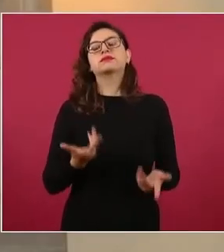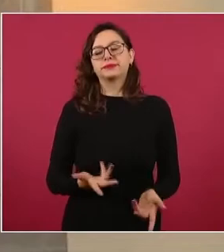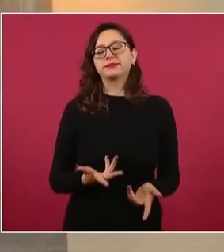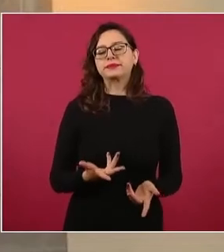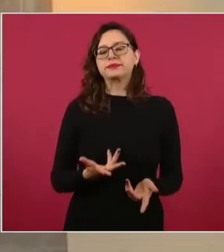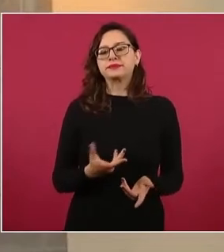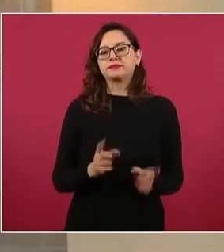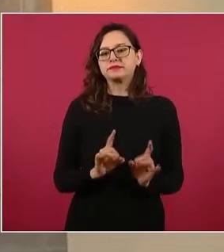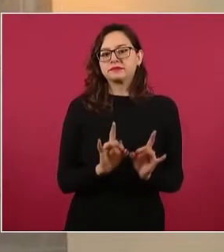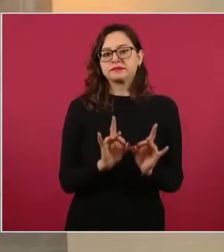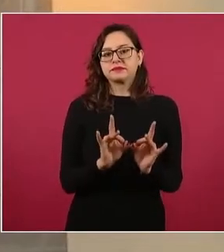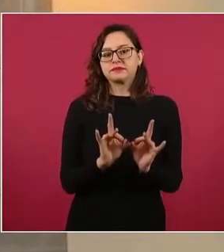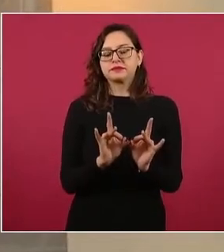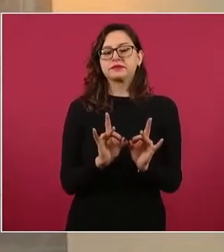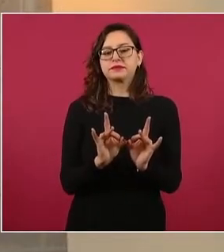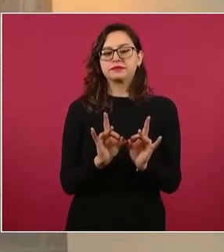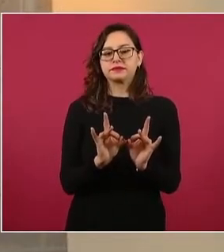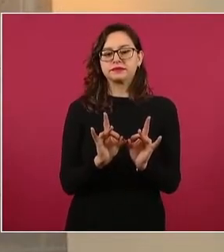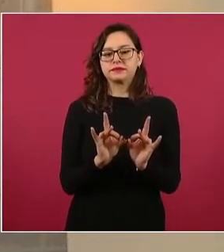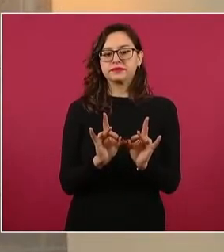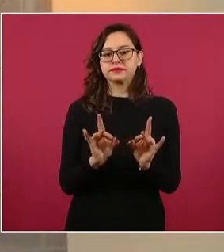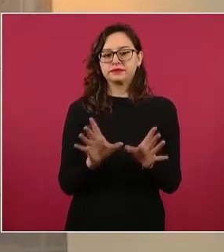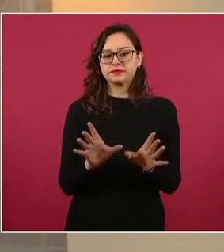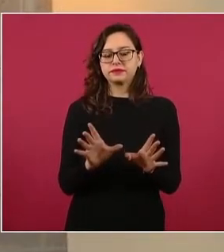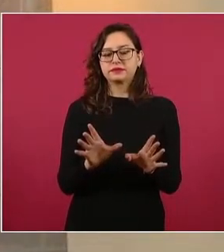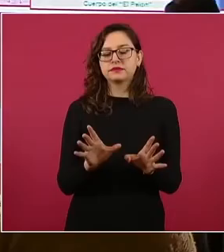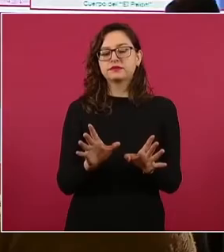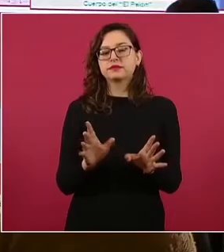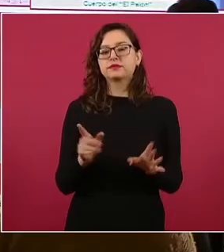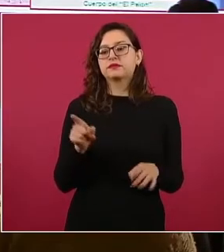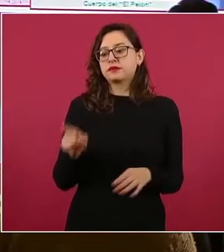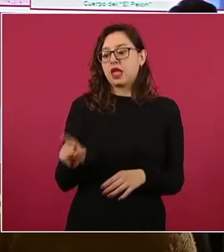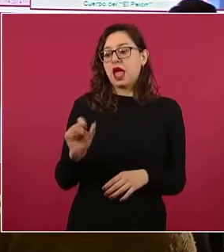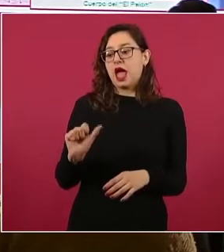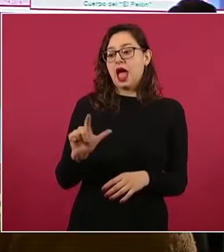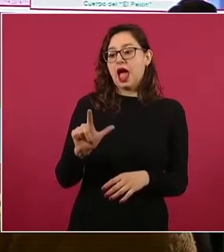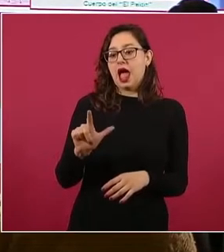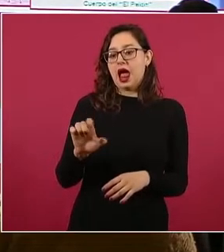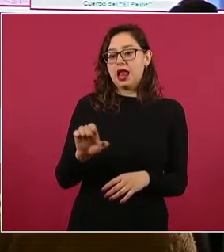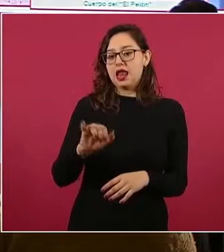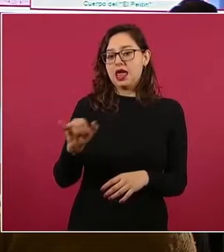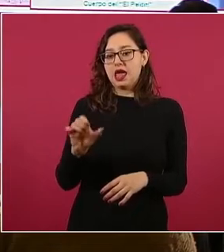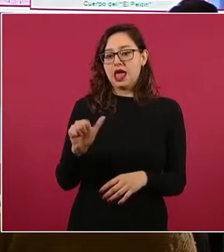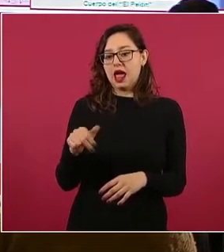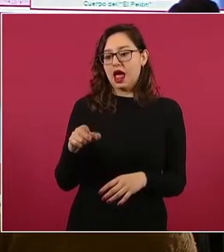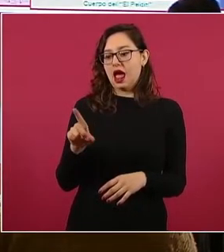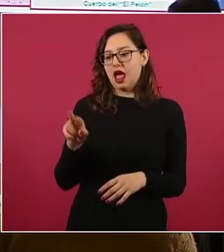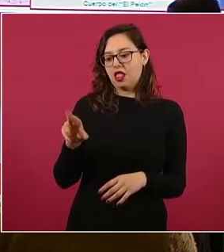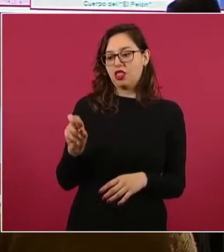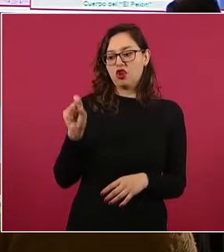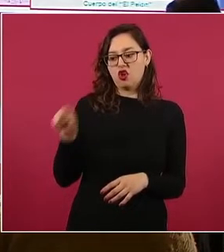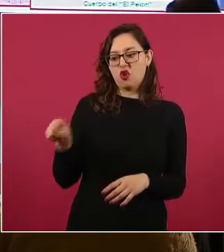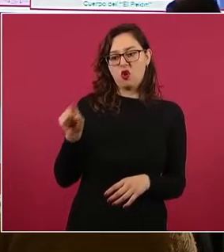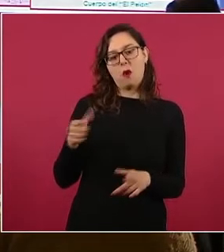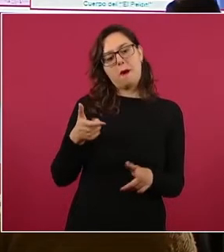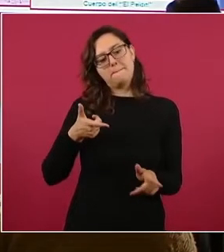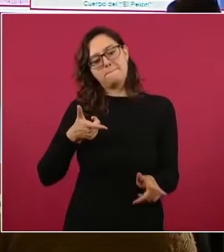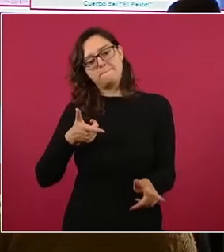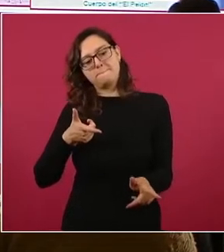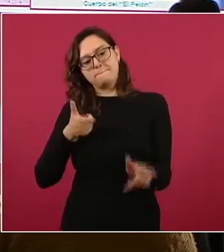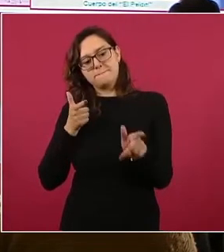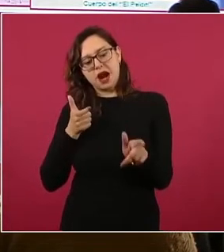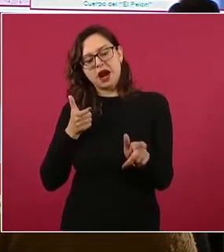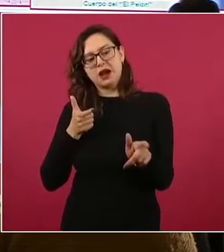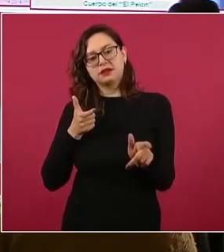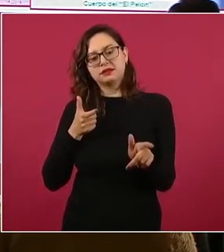término, Alejandro N. habría privado de la vida al hermano